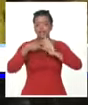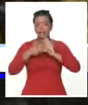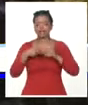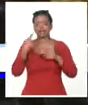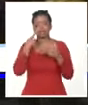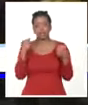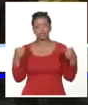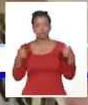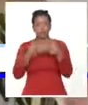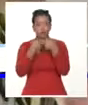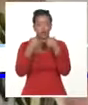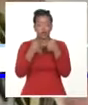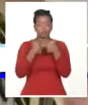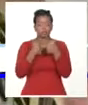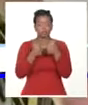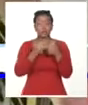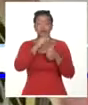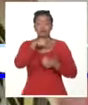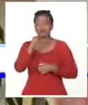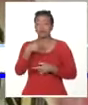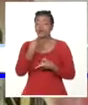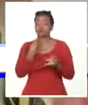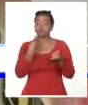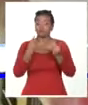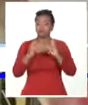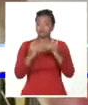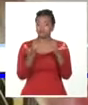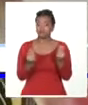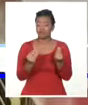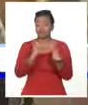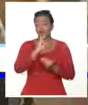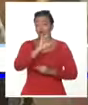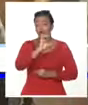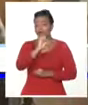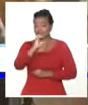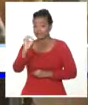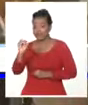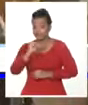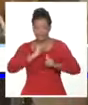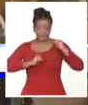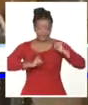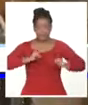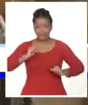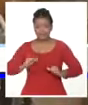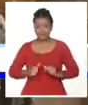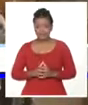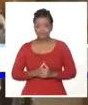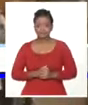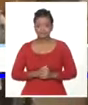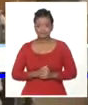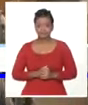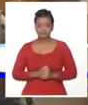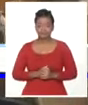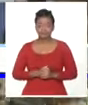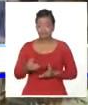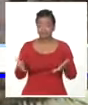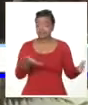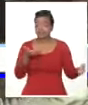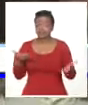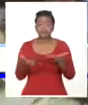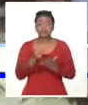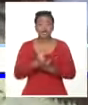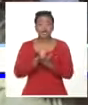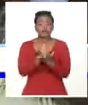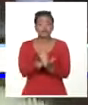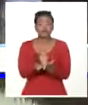perdieron la vida y al menos 900 resultaron heridas. Sin embargo, los equipos de rescate prevén que la